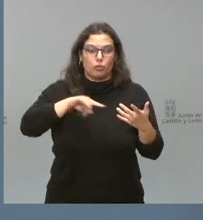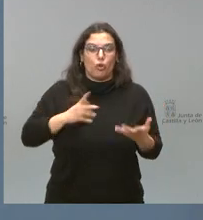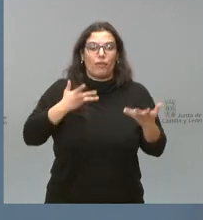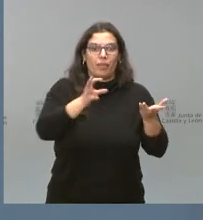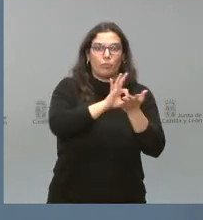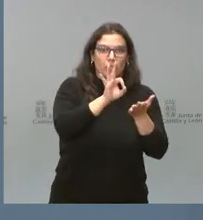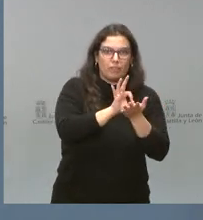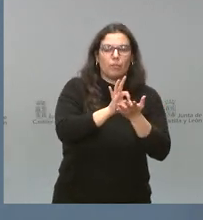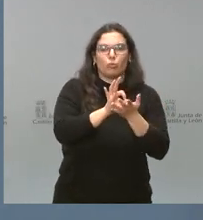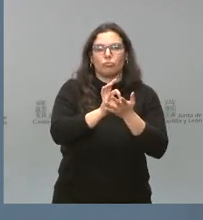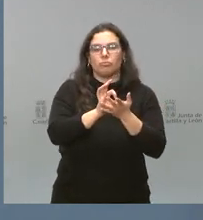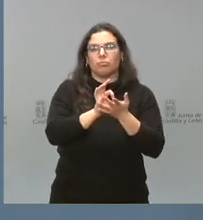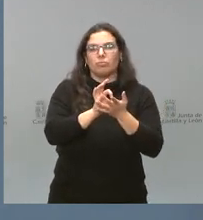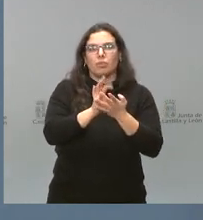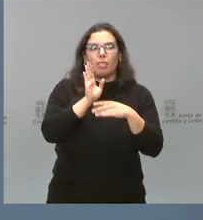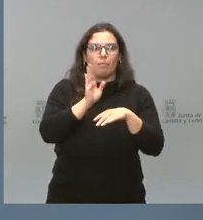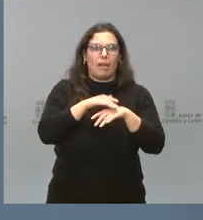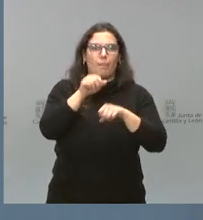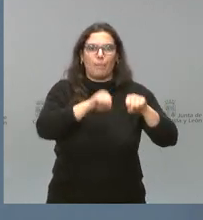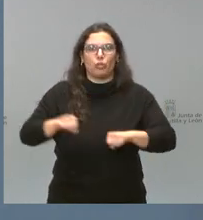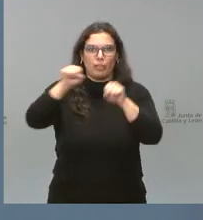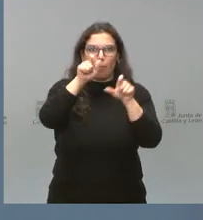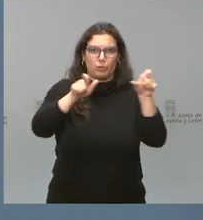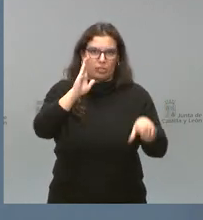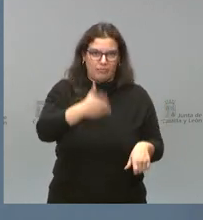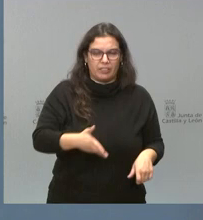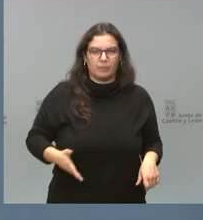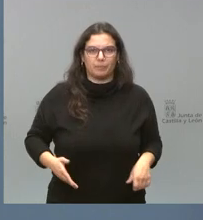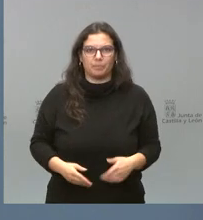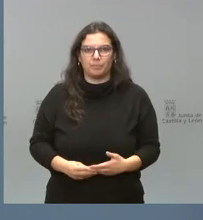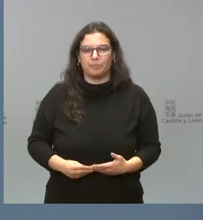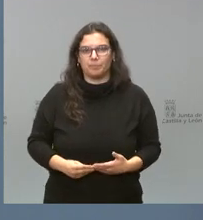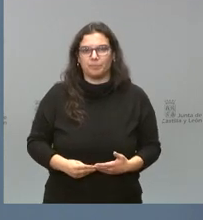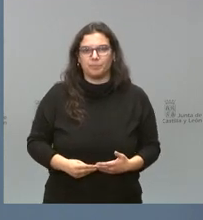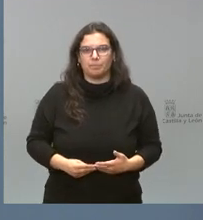pues estamos dando más garantía de protección a las personas afectadas. Sí,